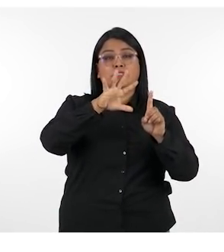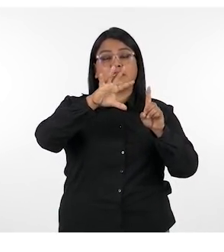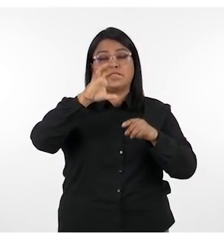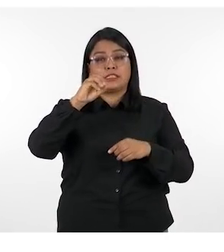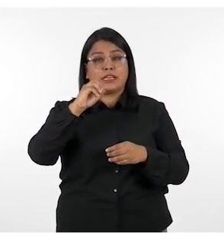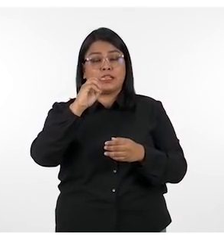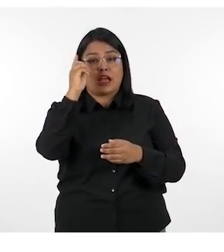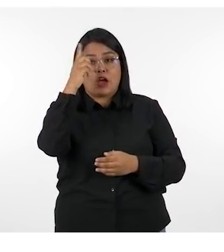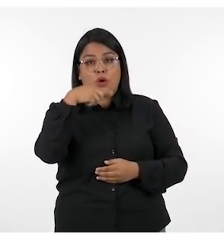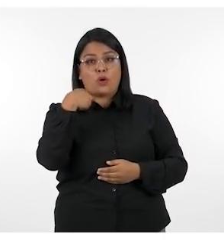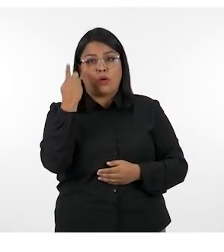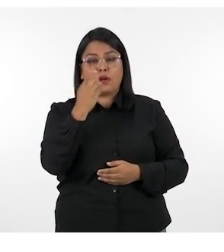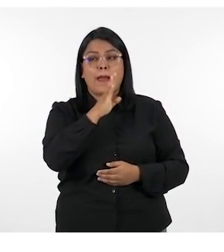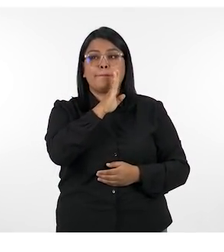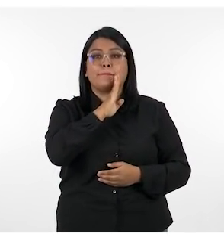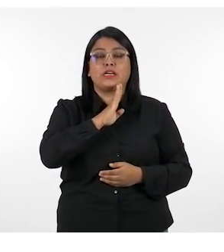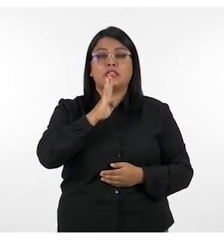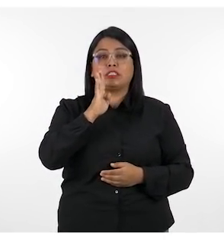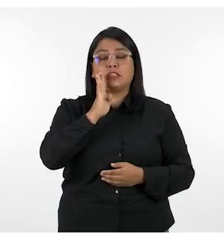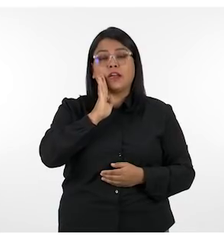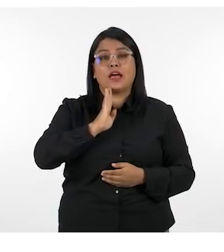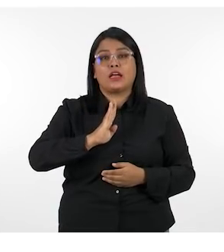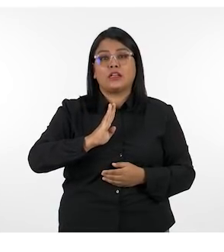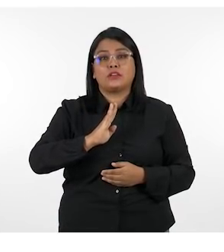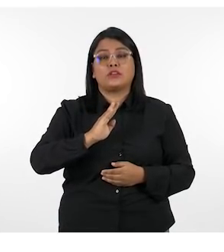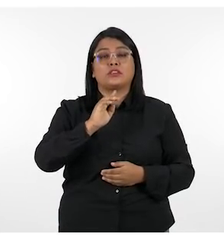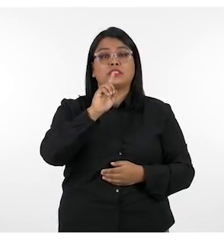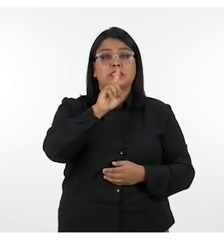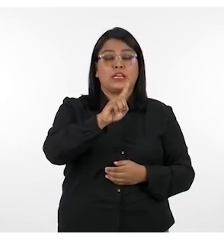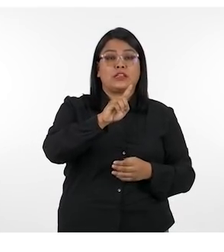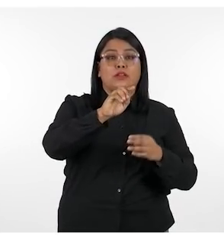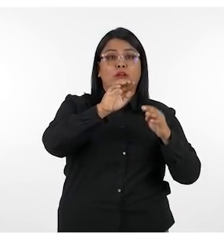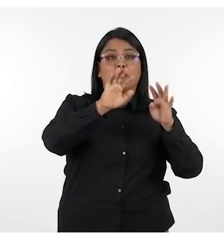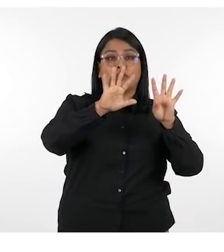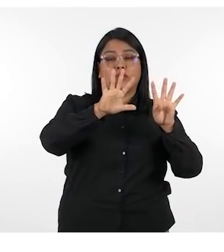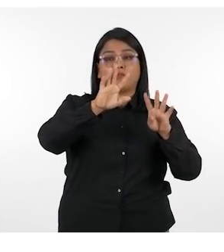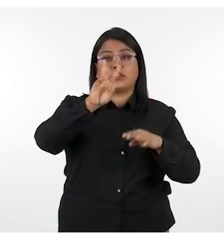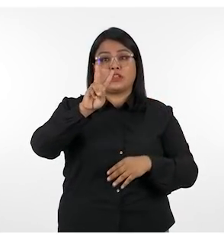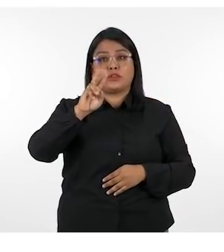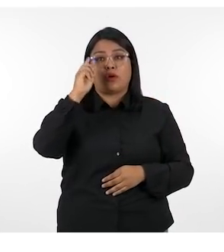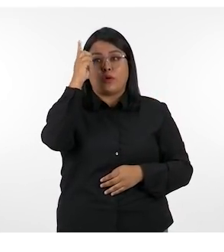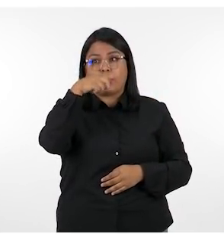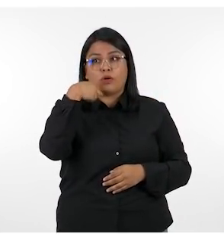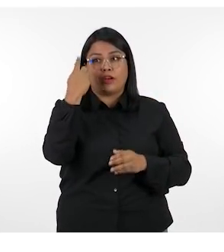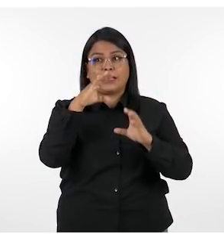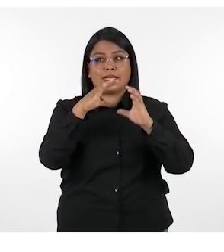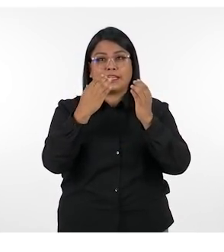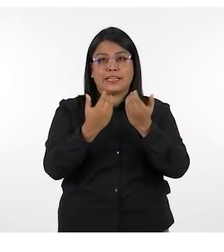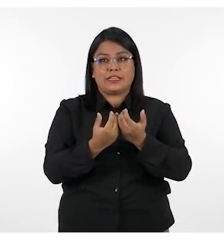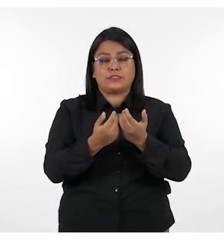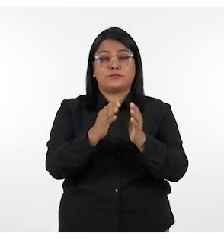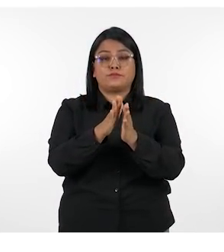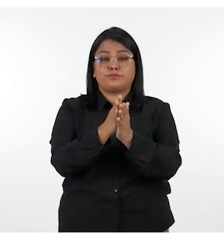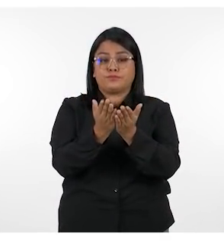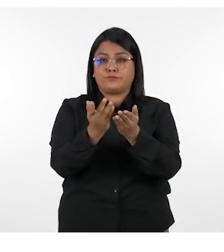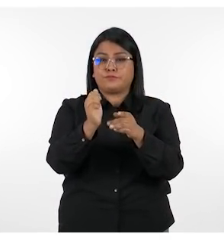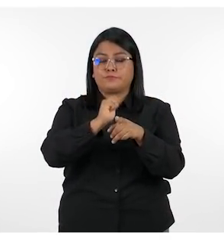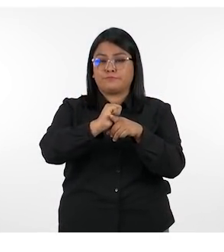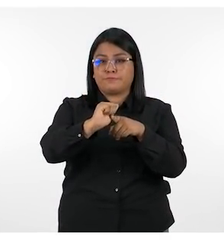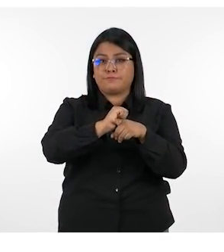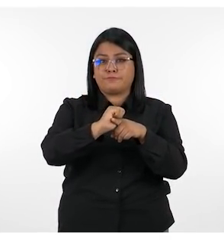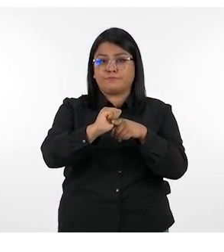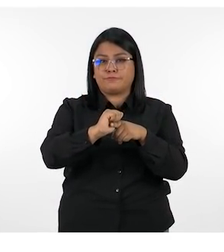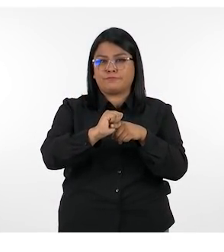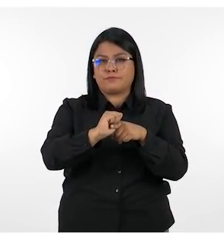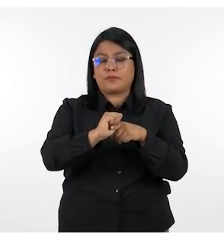160 y en bachillerato corresponde a 192 horas clase el cuaderno